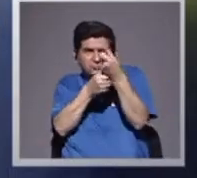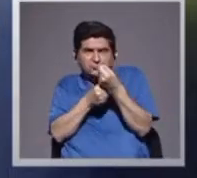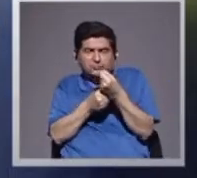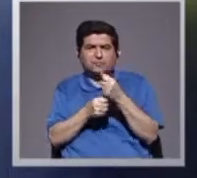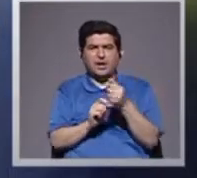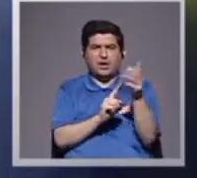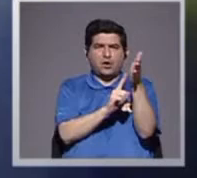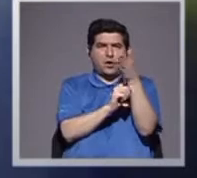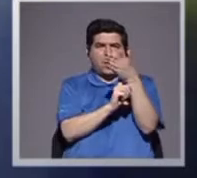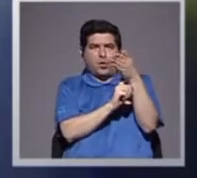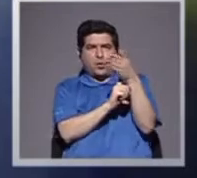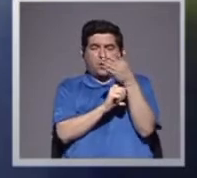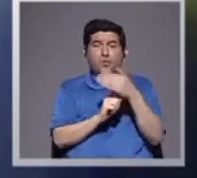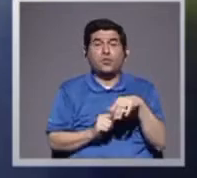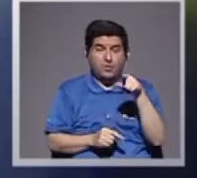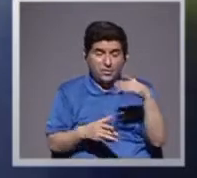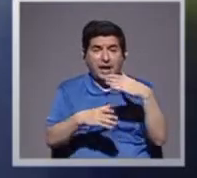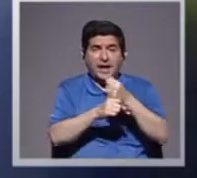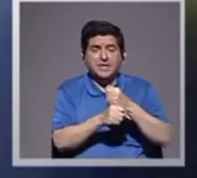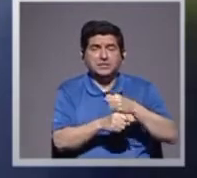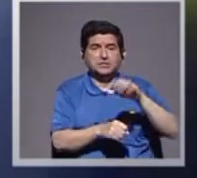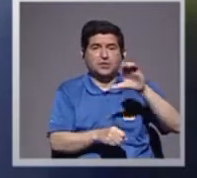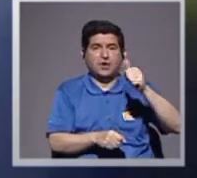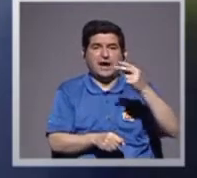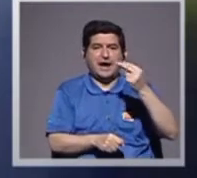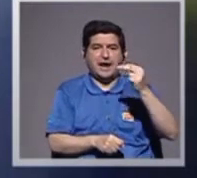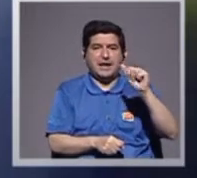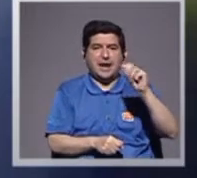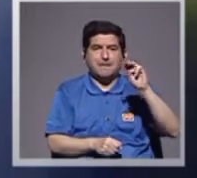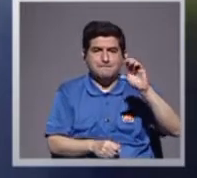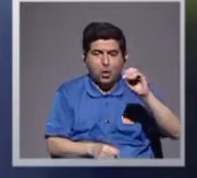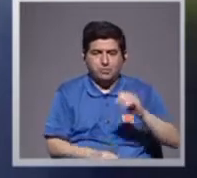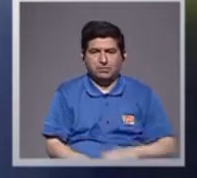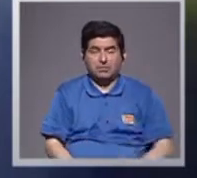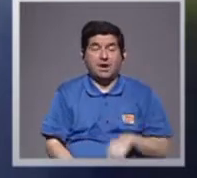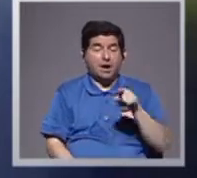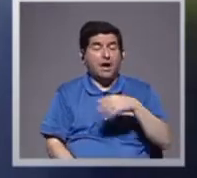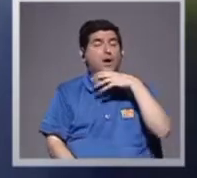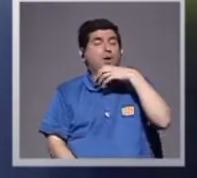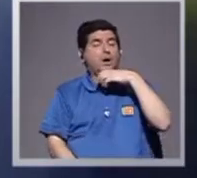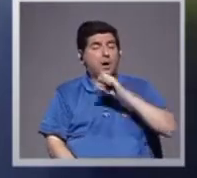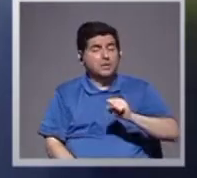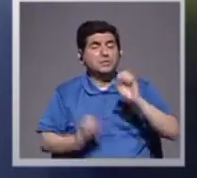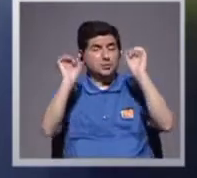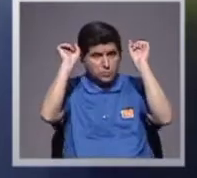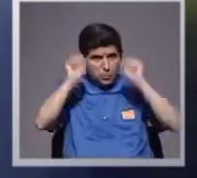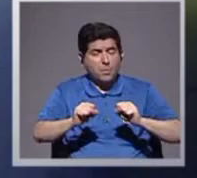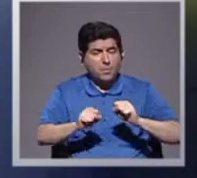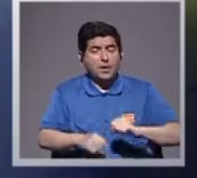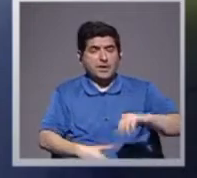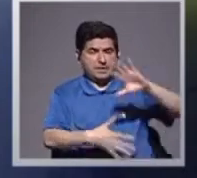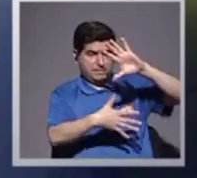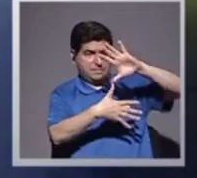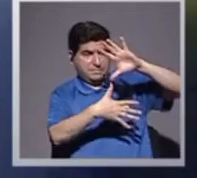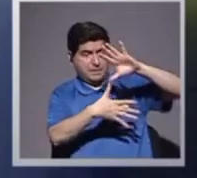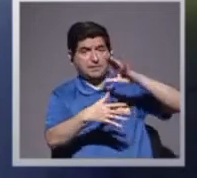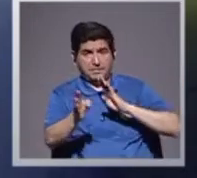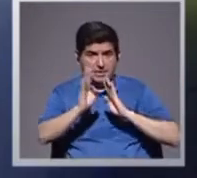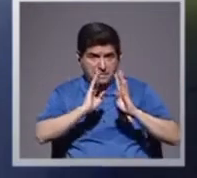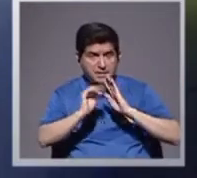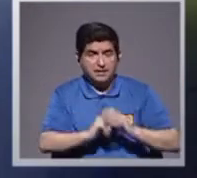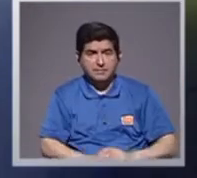velas, etcétera, eran hechas de cáñamo, entonces, nos indica, que tan antiguo, podemos, para decirlo, en América, verdad, estamos hablando,